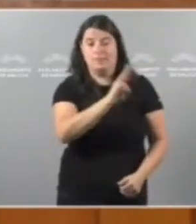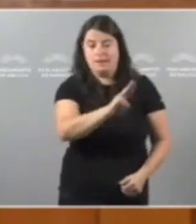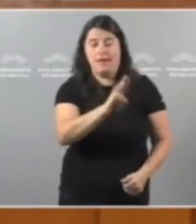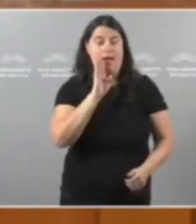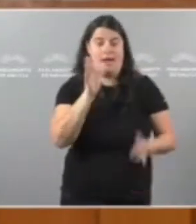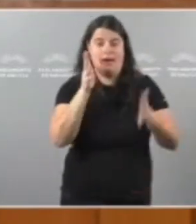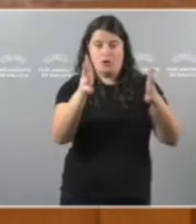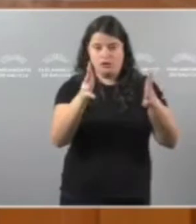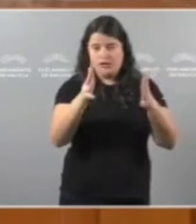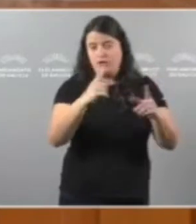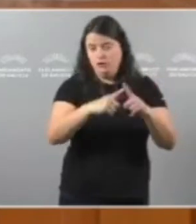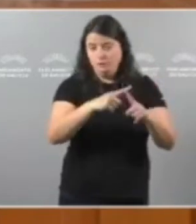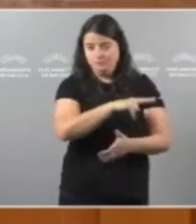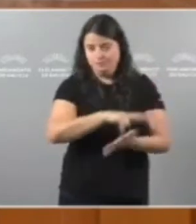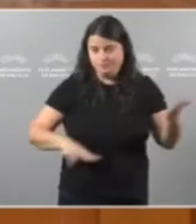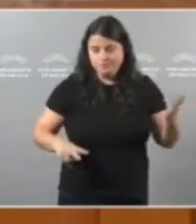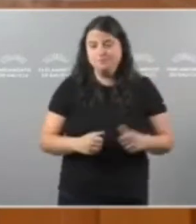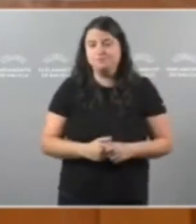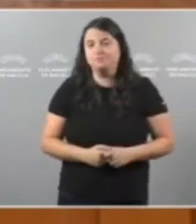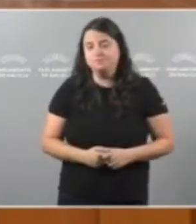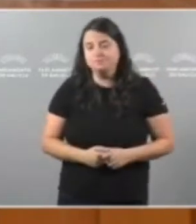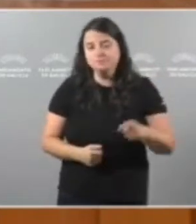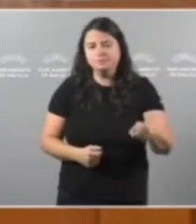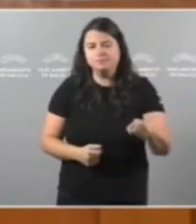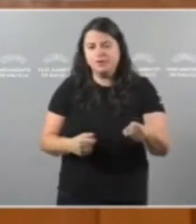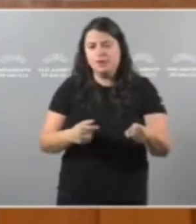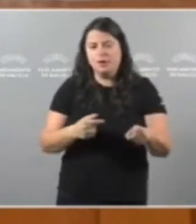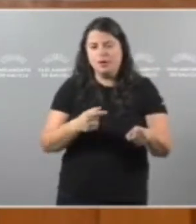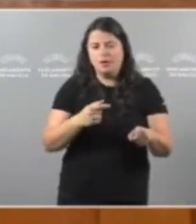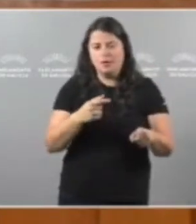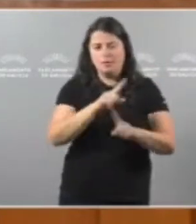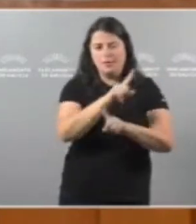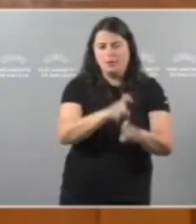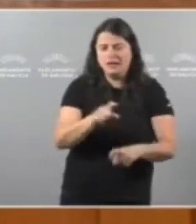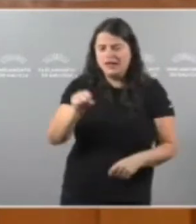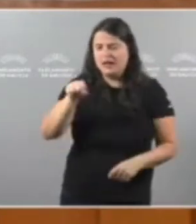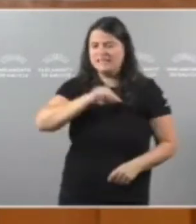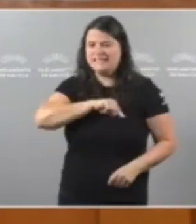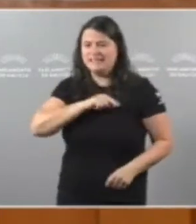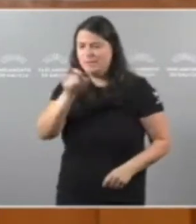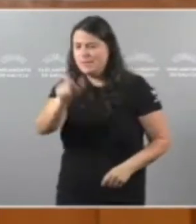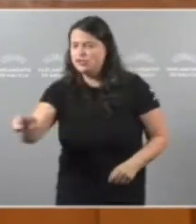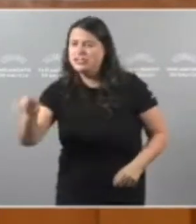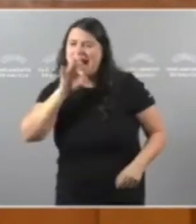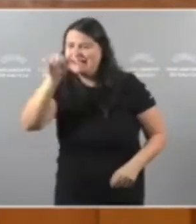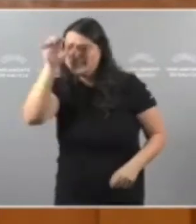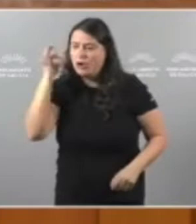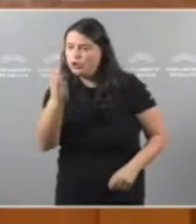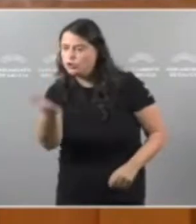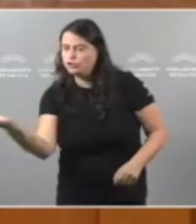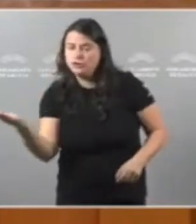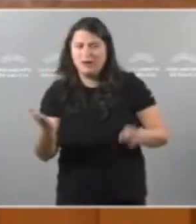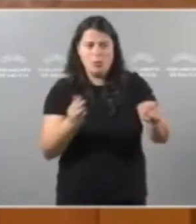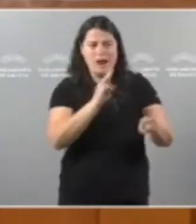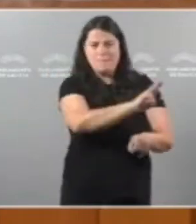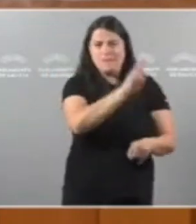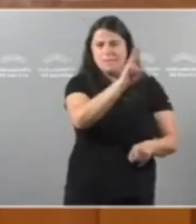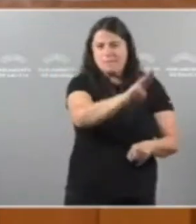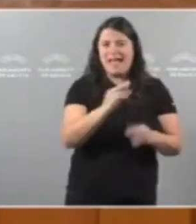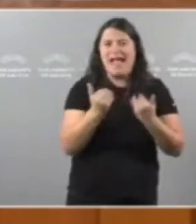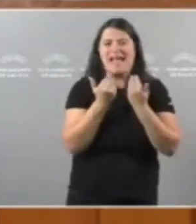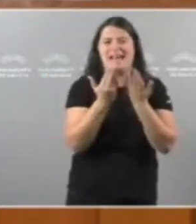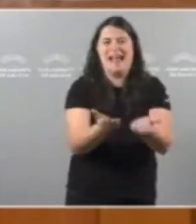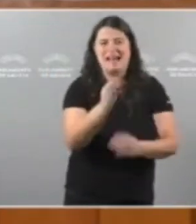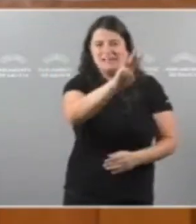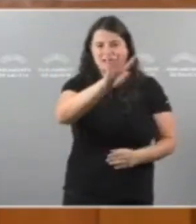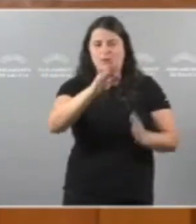Xunta Se preguntaron como se sentirían os galegos e as galegas Cando ven que o Partido Popular lle regala 34